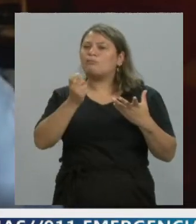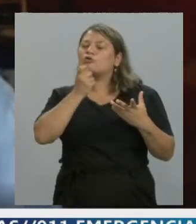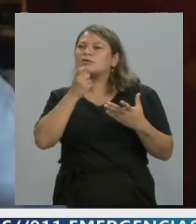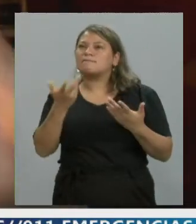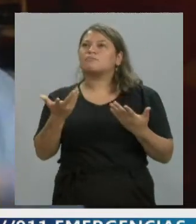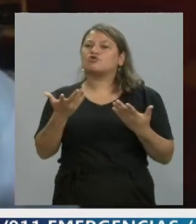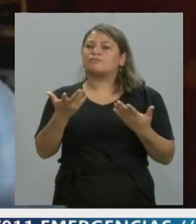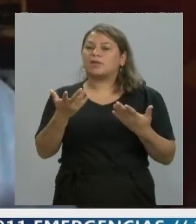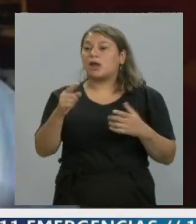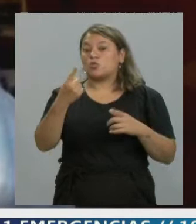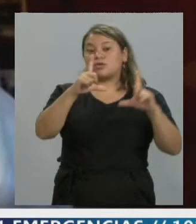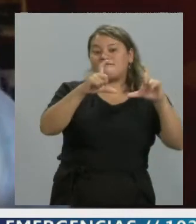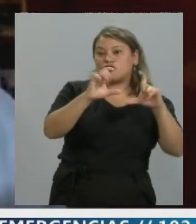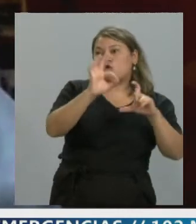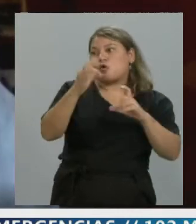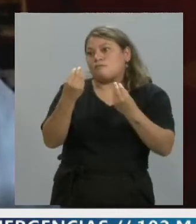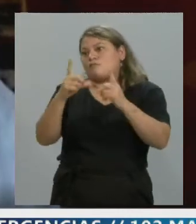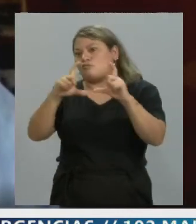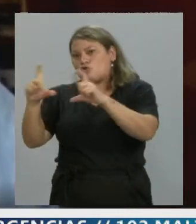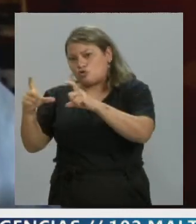una o en varias fotos